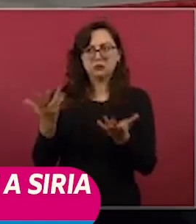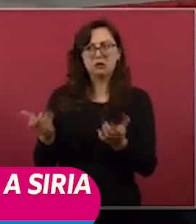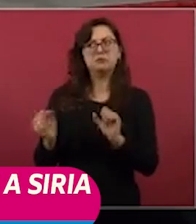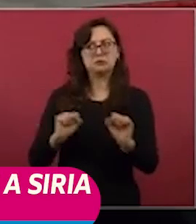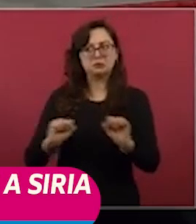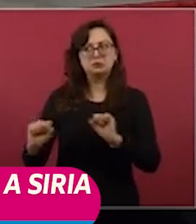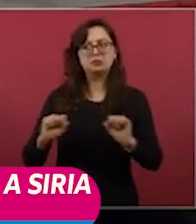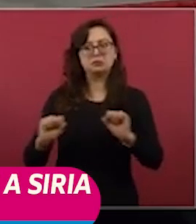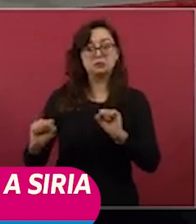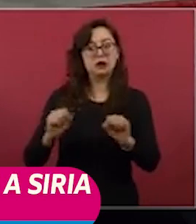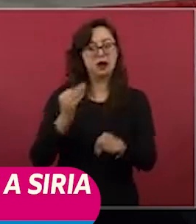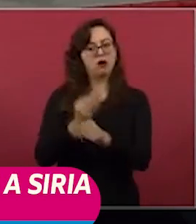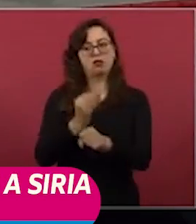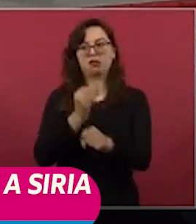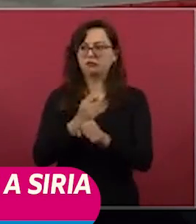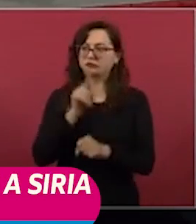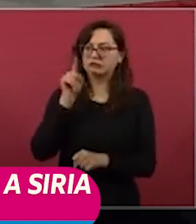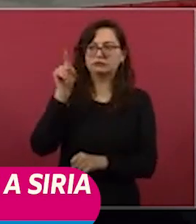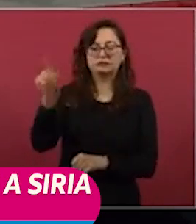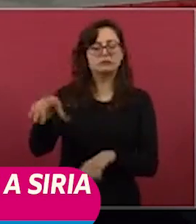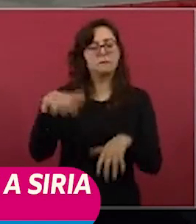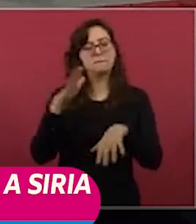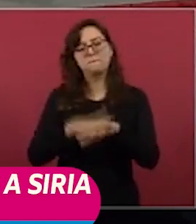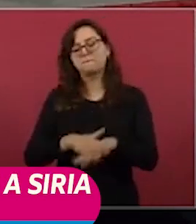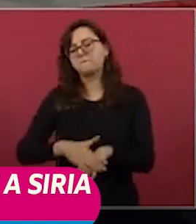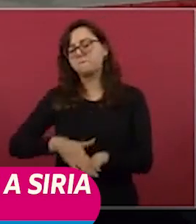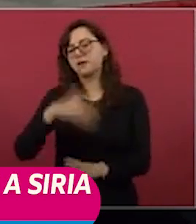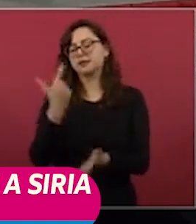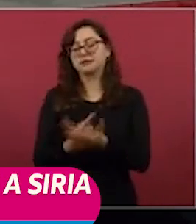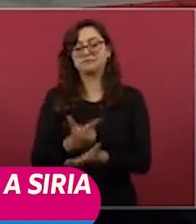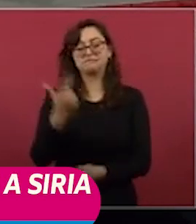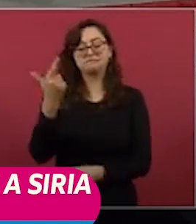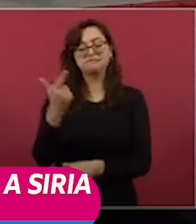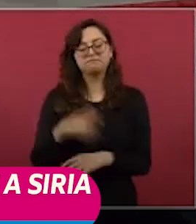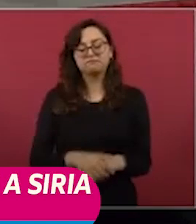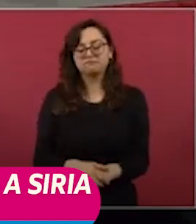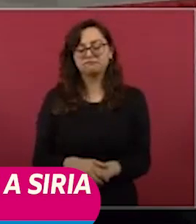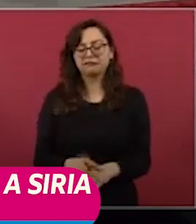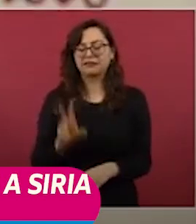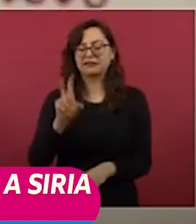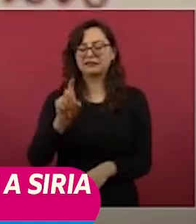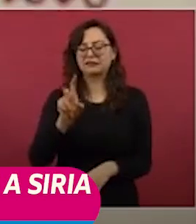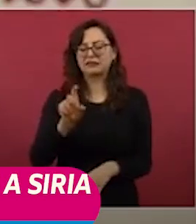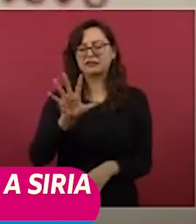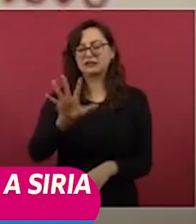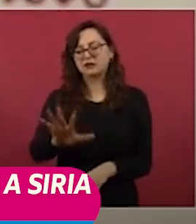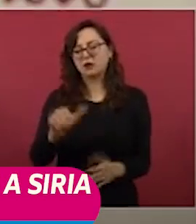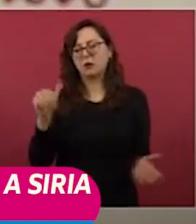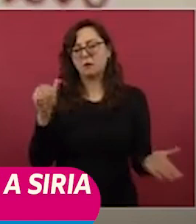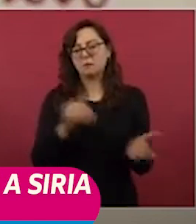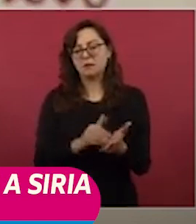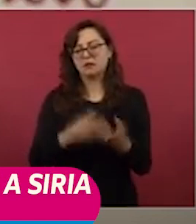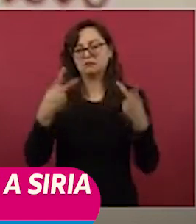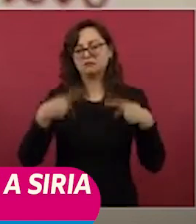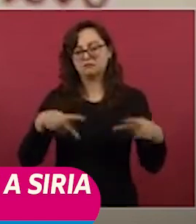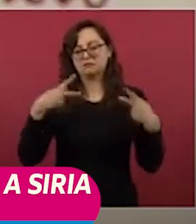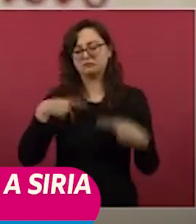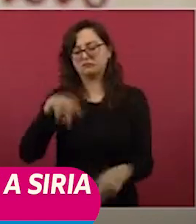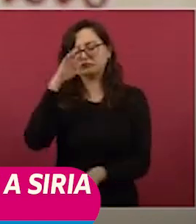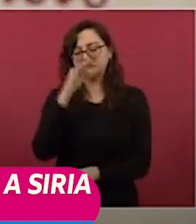Hay ya un poco más de 35 mil muertos, 85 mil heridos,